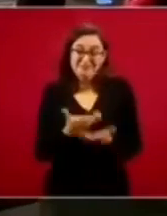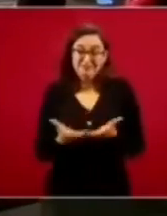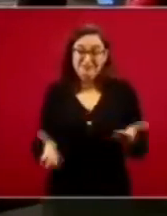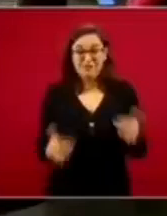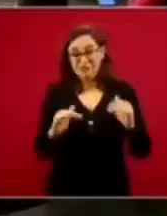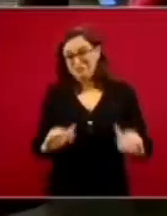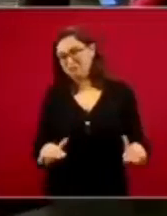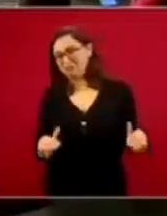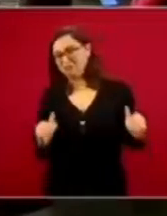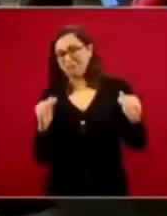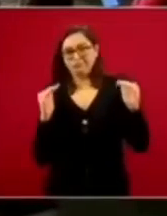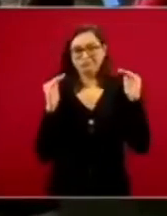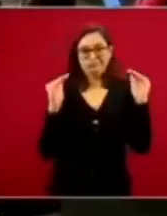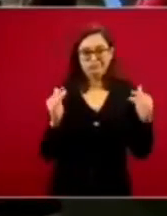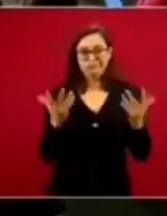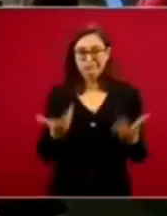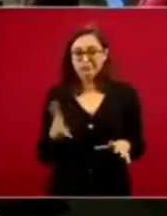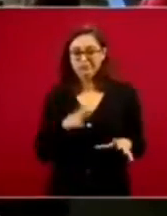subió de nivel.